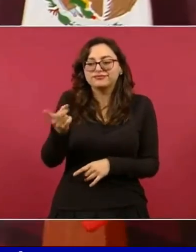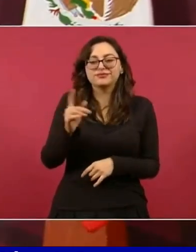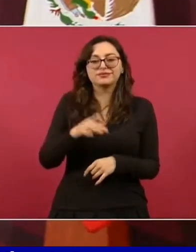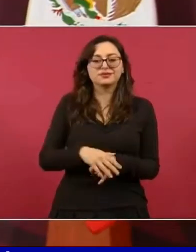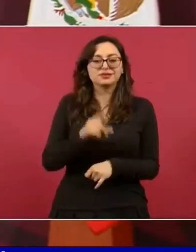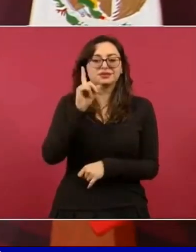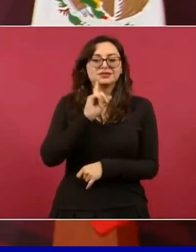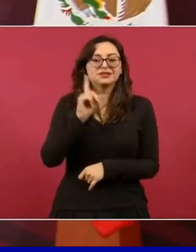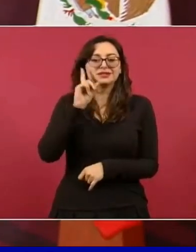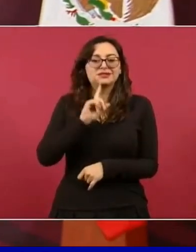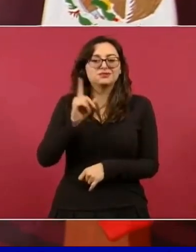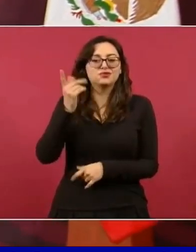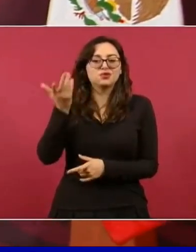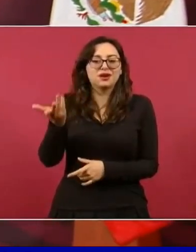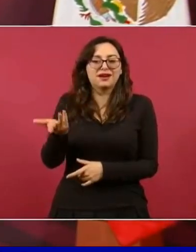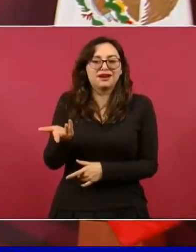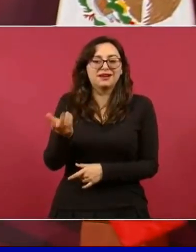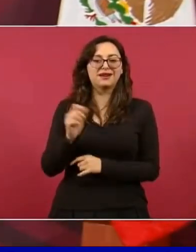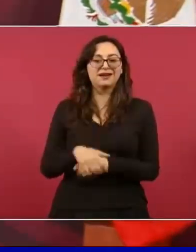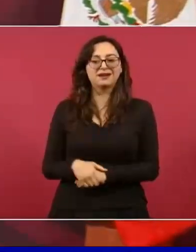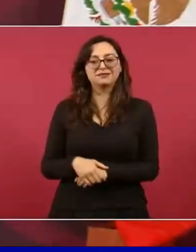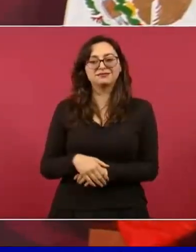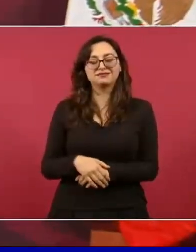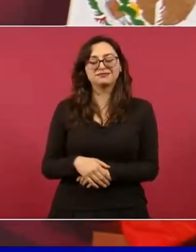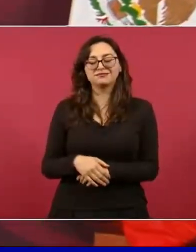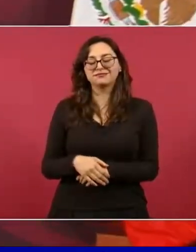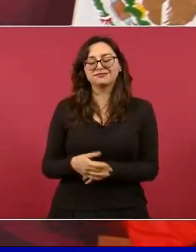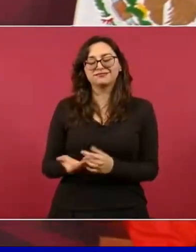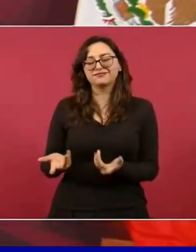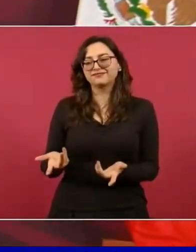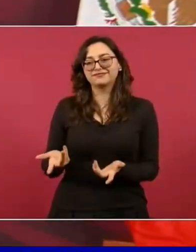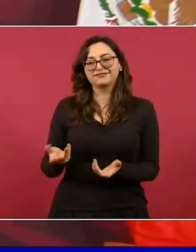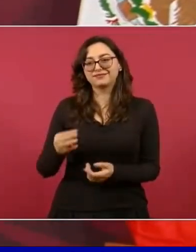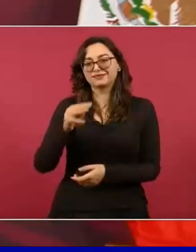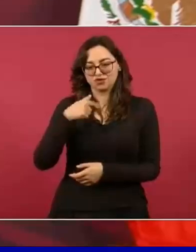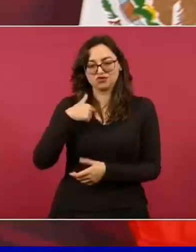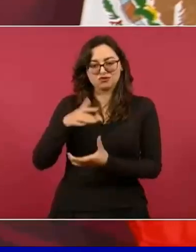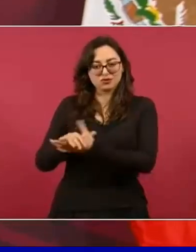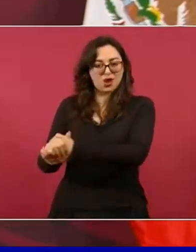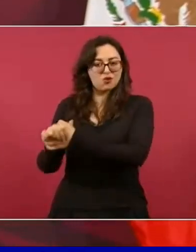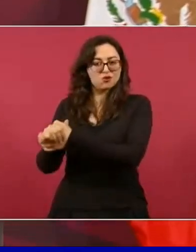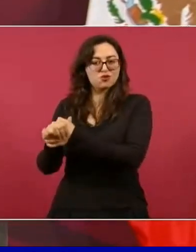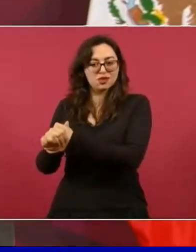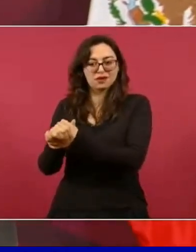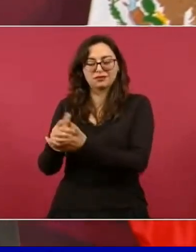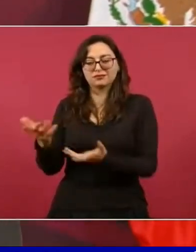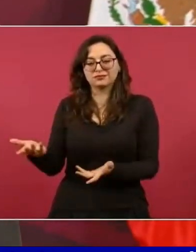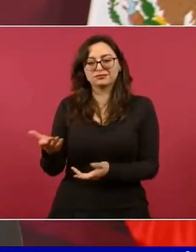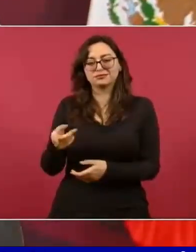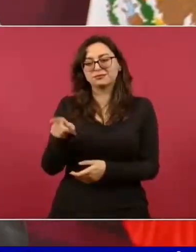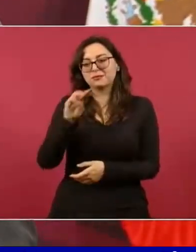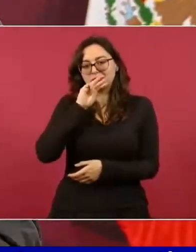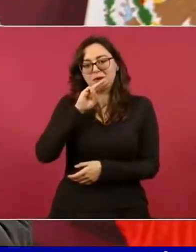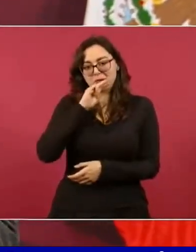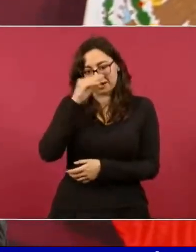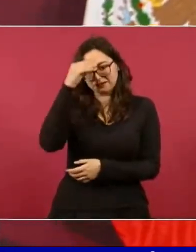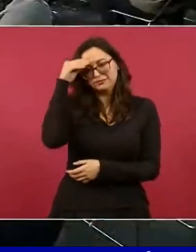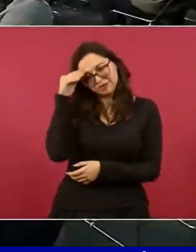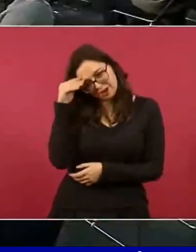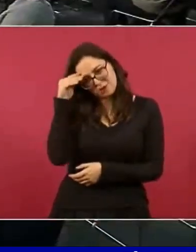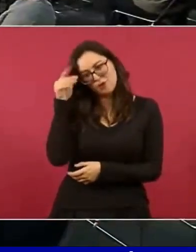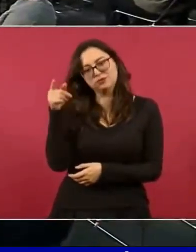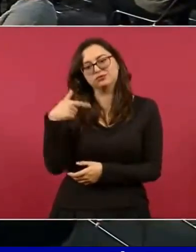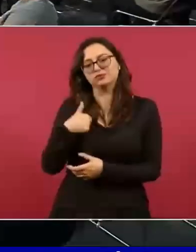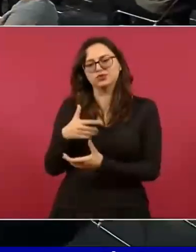de Guzmán Loera. Estamos haciendo un camino, que por cierto ya debe estar